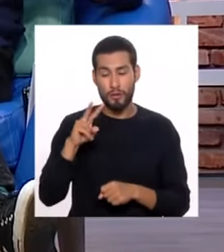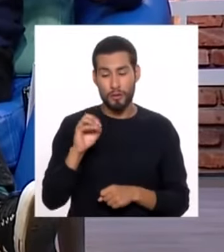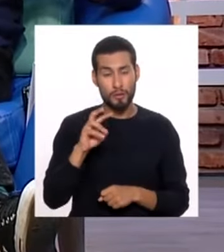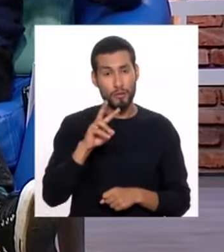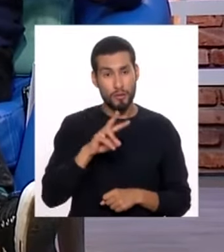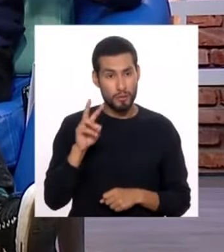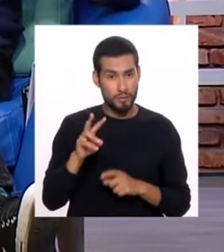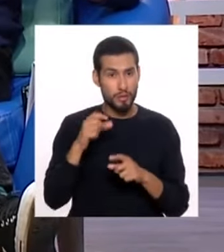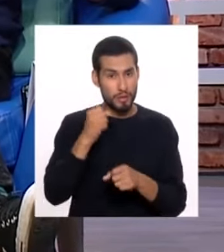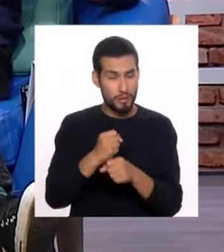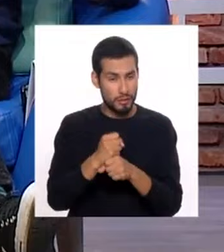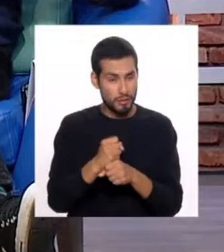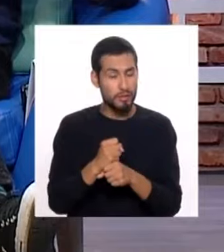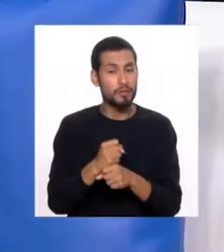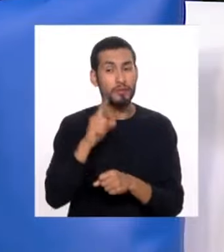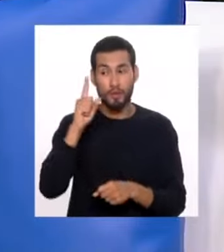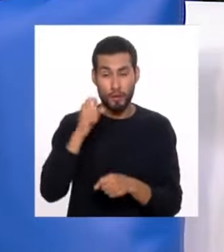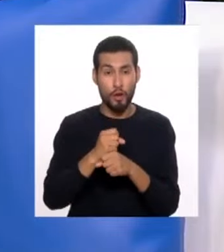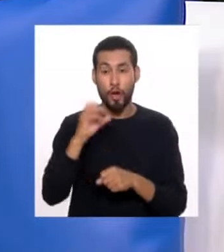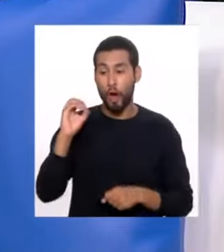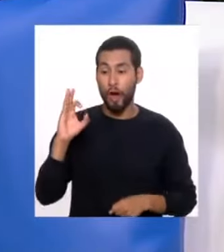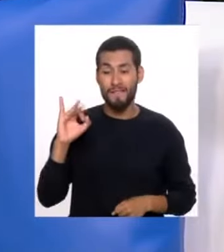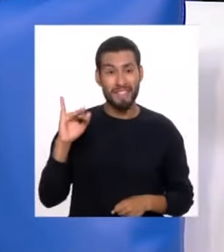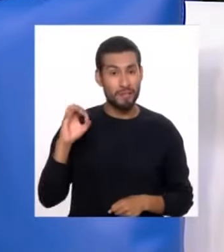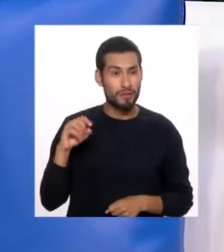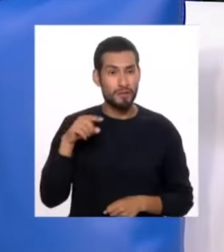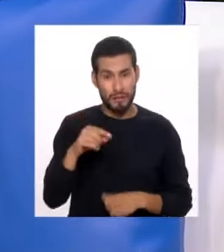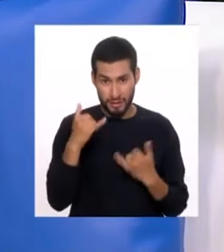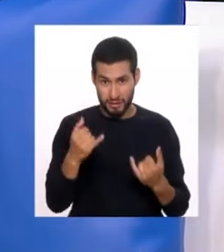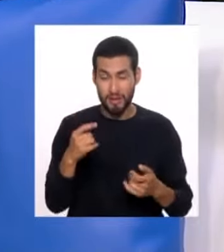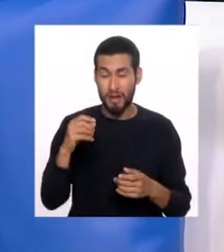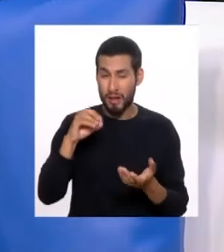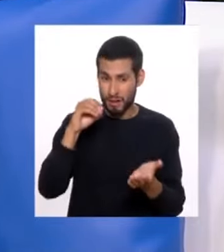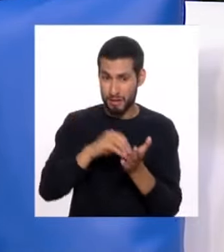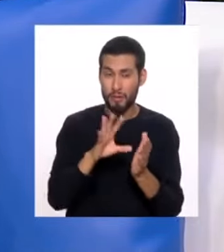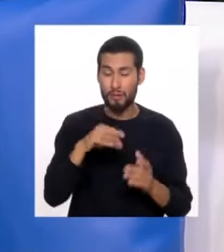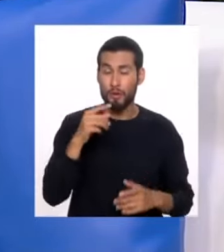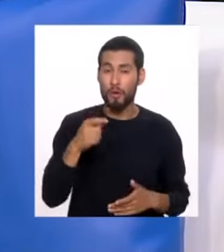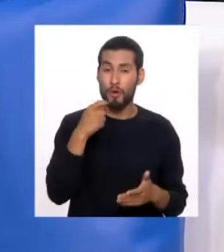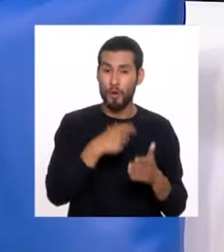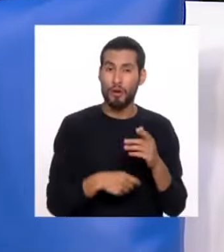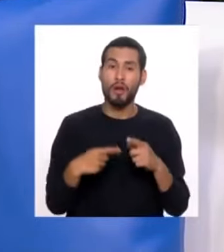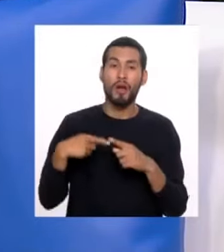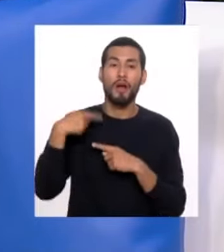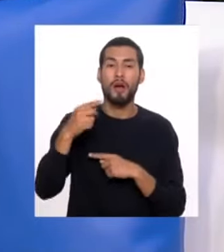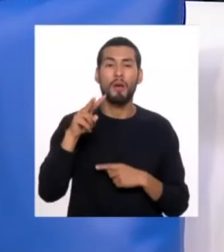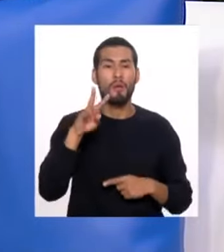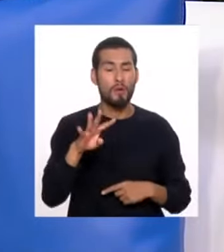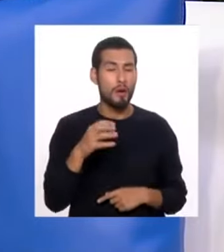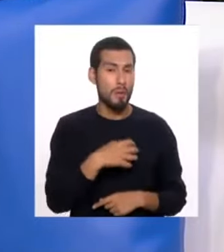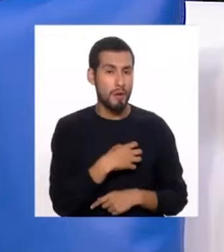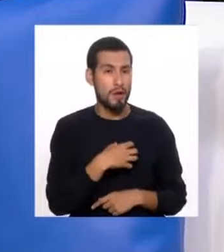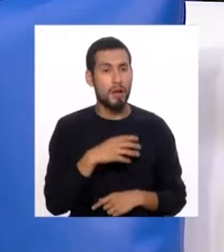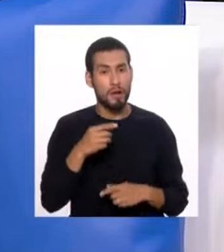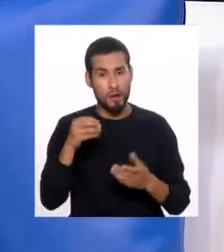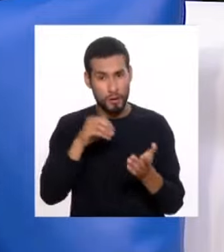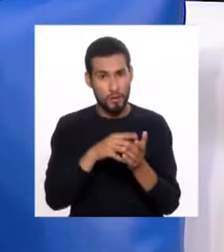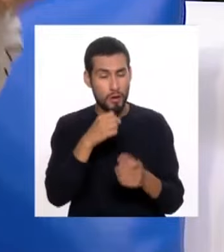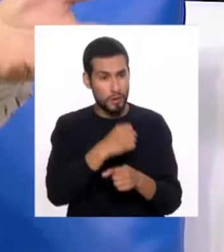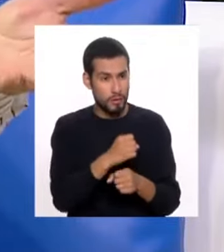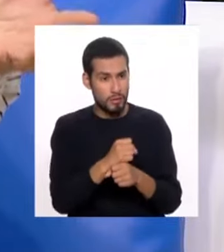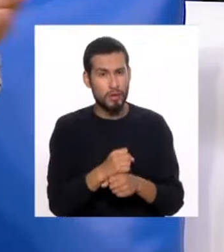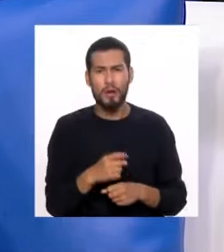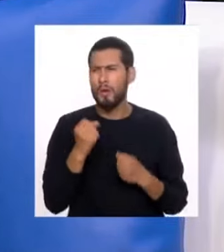pero que de repente... De oficio. De oficio. De oficio, ahorita regístrenlo. ¿Por qué? Porque la ZUNAT tiene un plazo hasta el 24 de mayo para registrar de oficio.